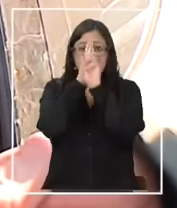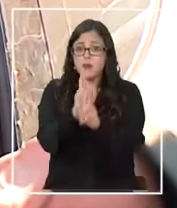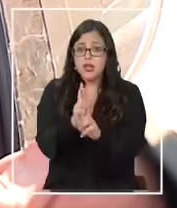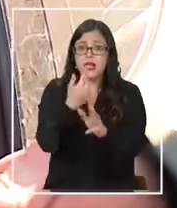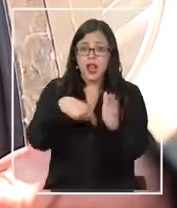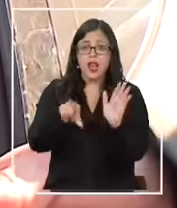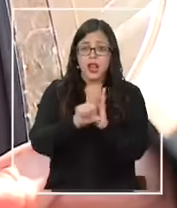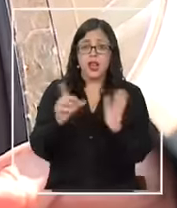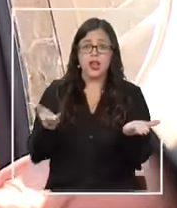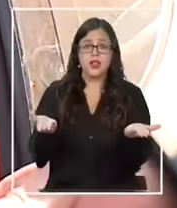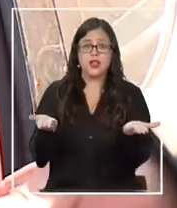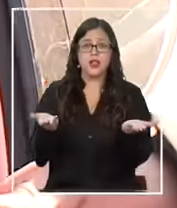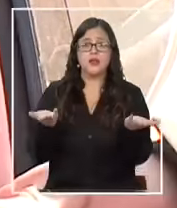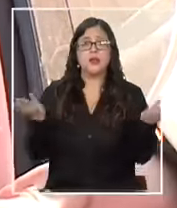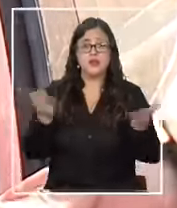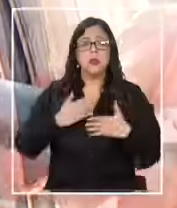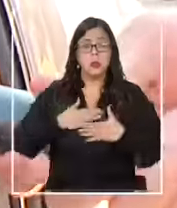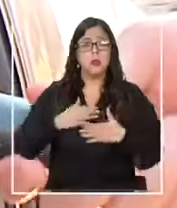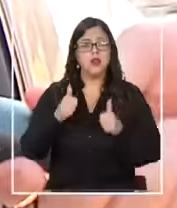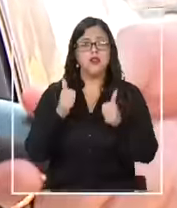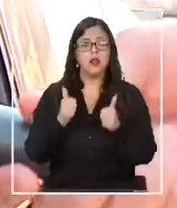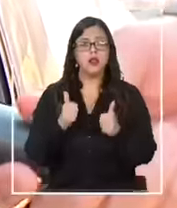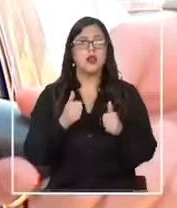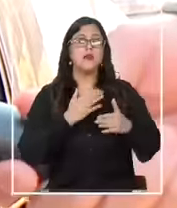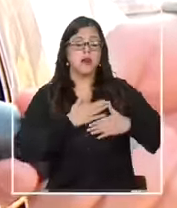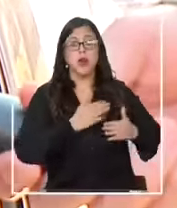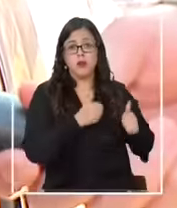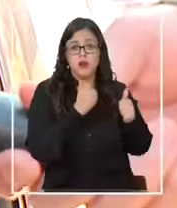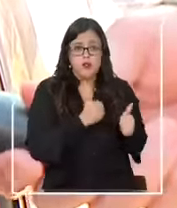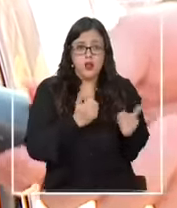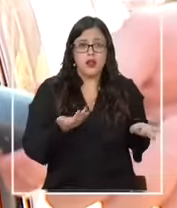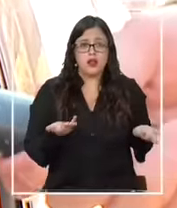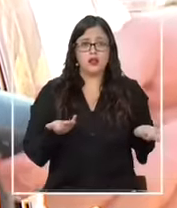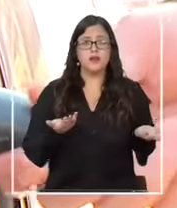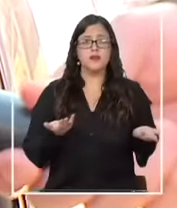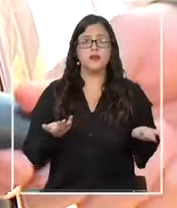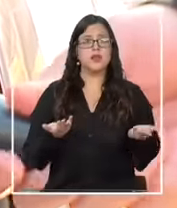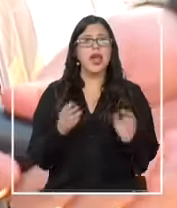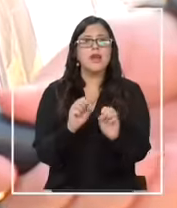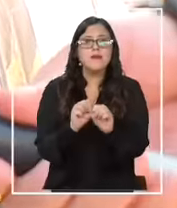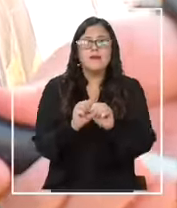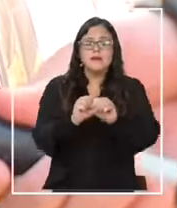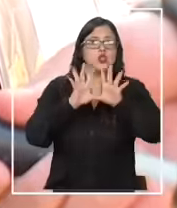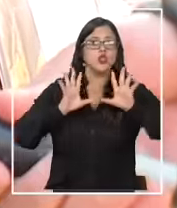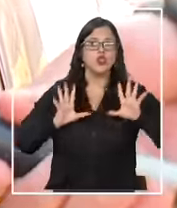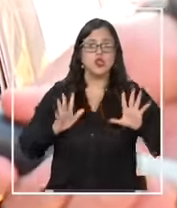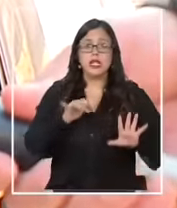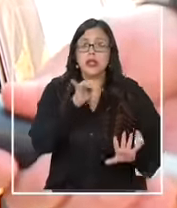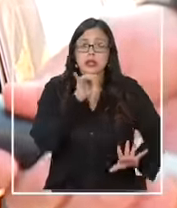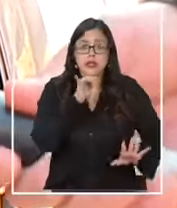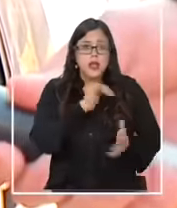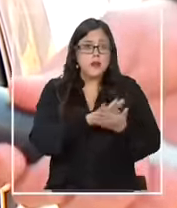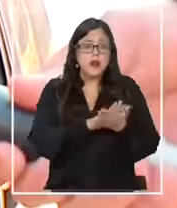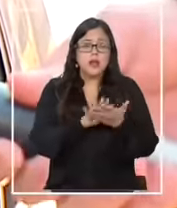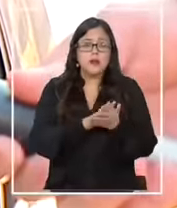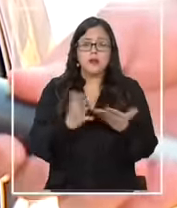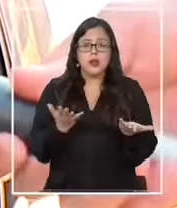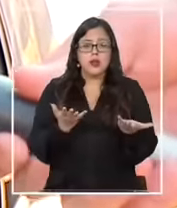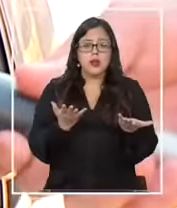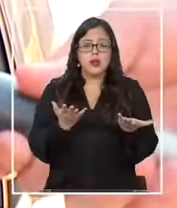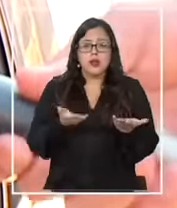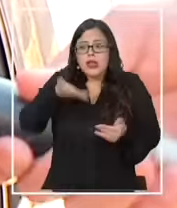leyes. Así que me parece super bien. Me parece super bien. Es increíble como, no sé, de un momento hasta ahora,